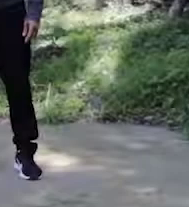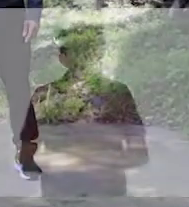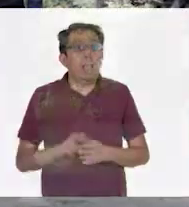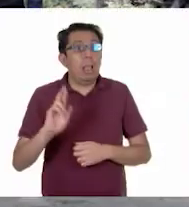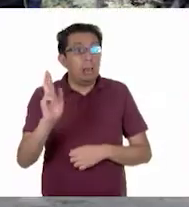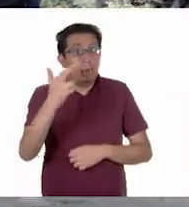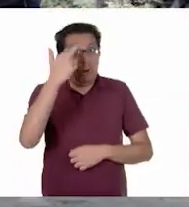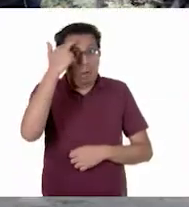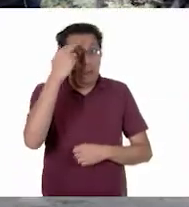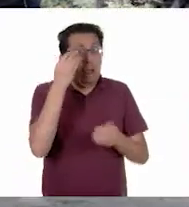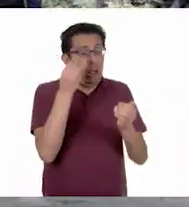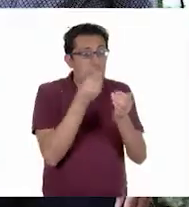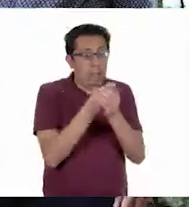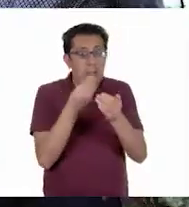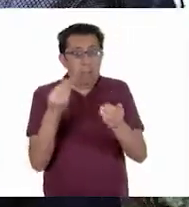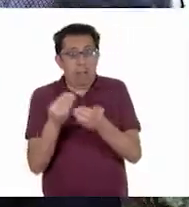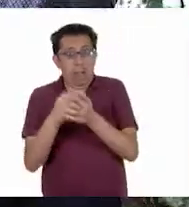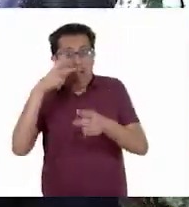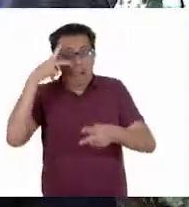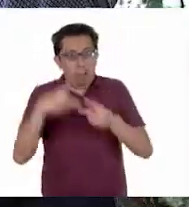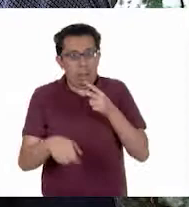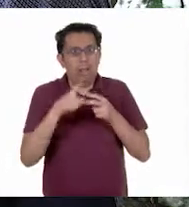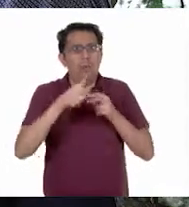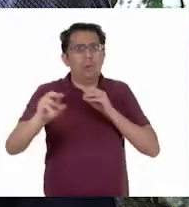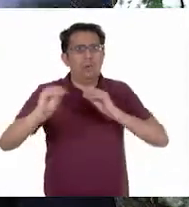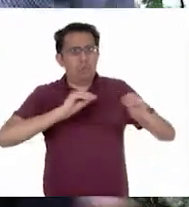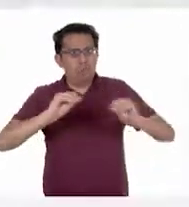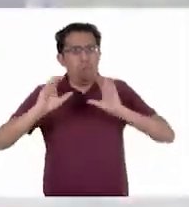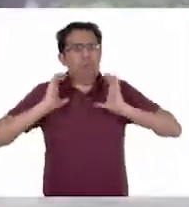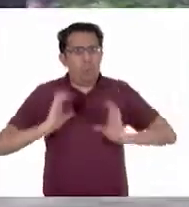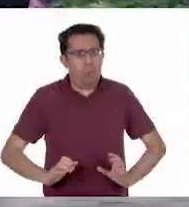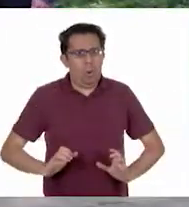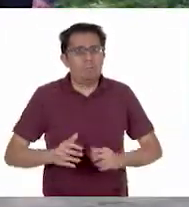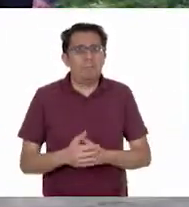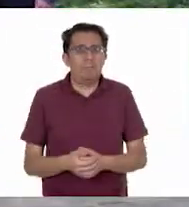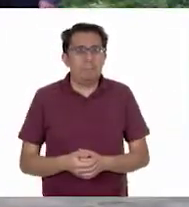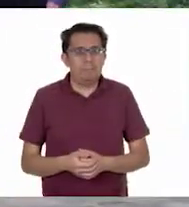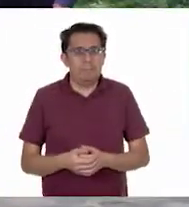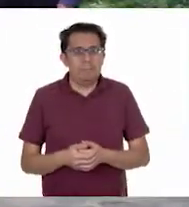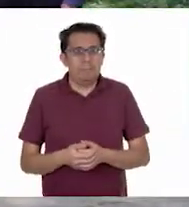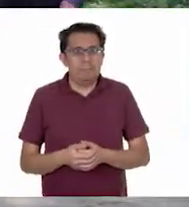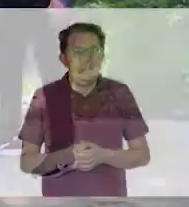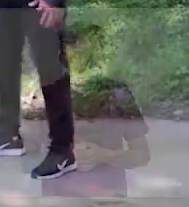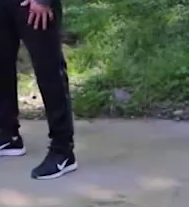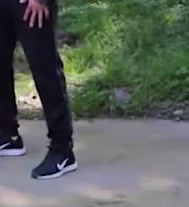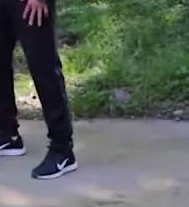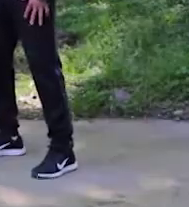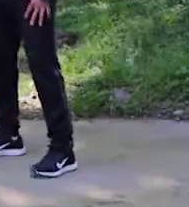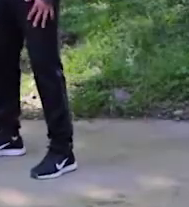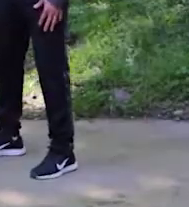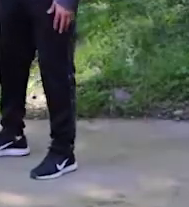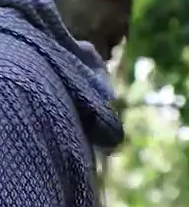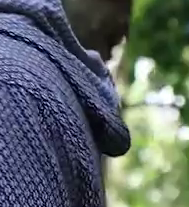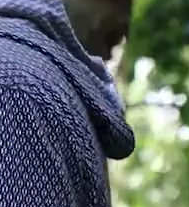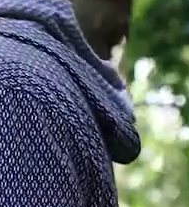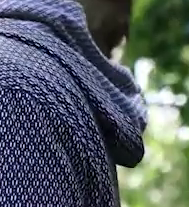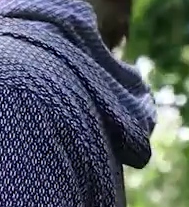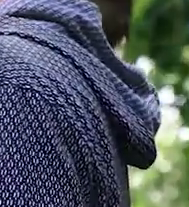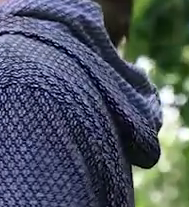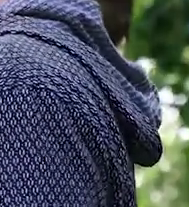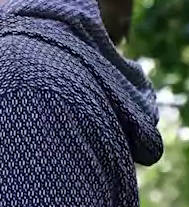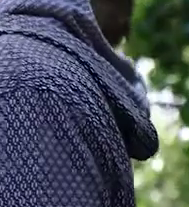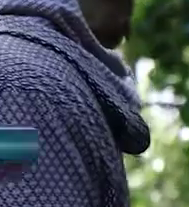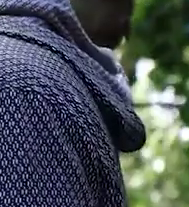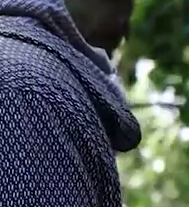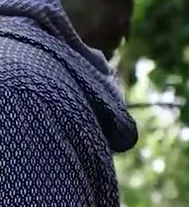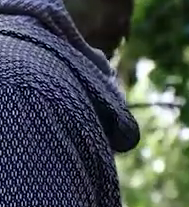Recuerda, entre clase y clase, activa tu cuerpo. Ok, vamos a trabajar pierna. Vamos